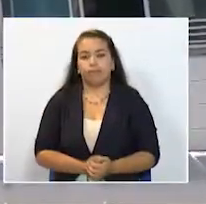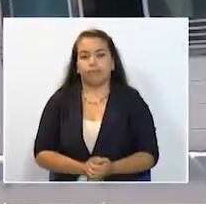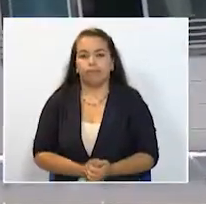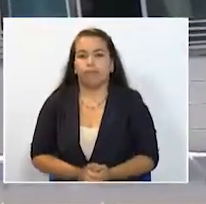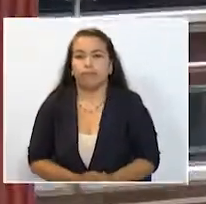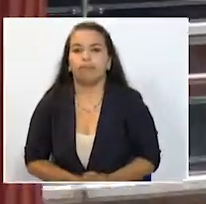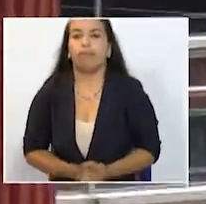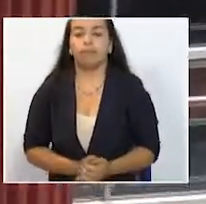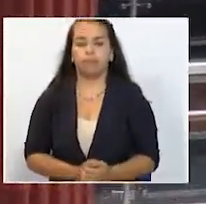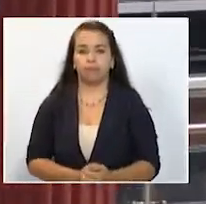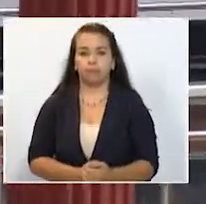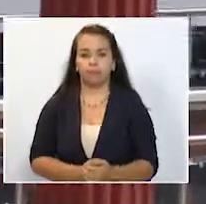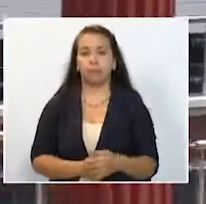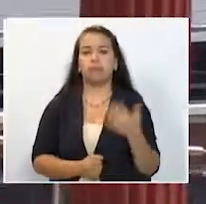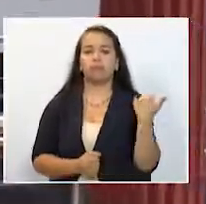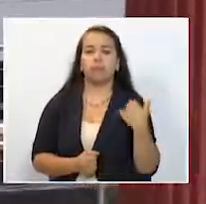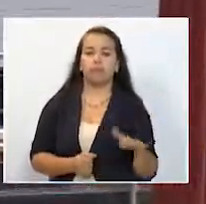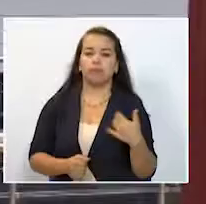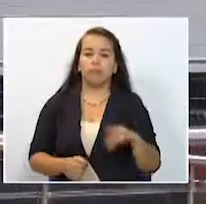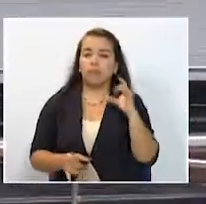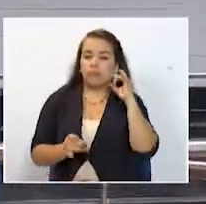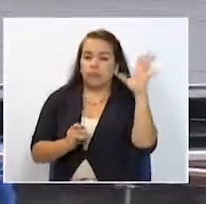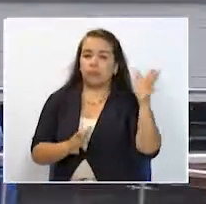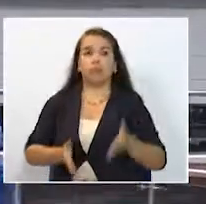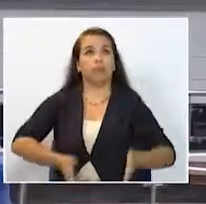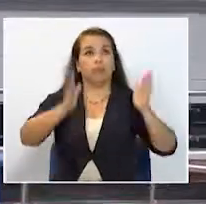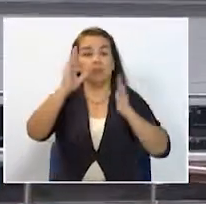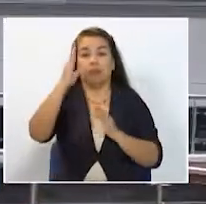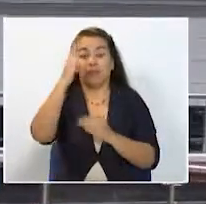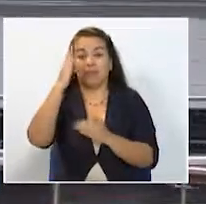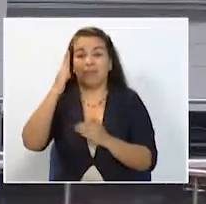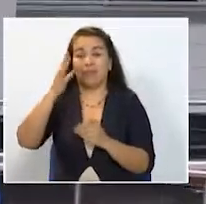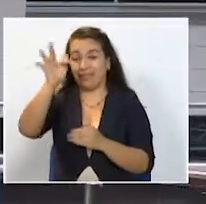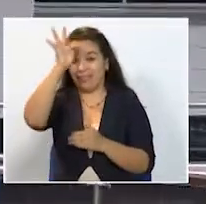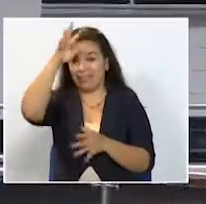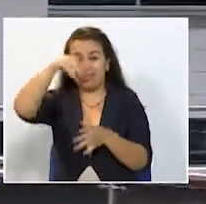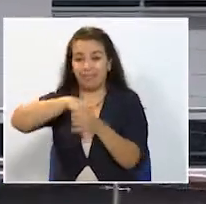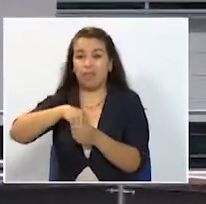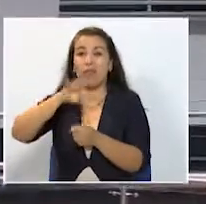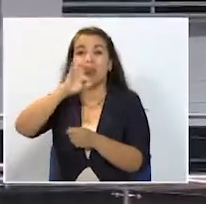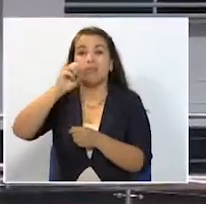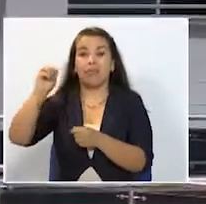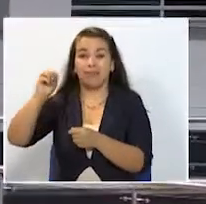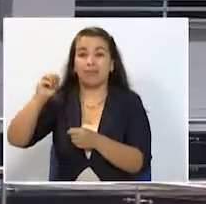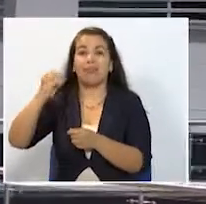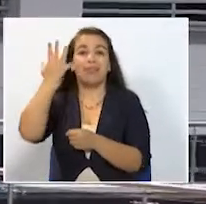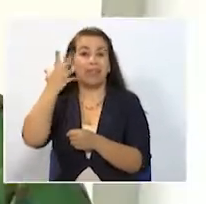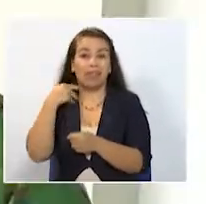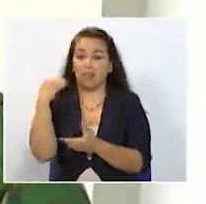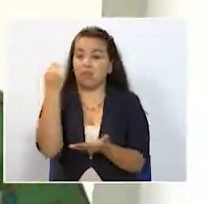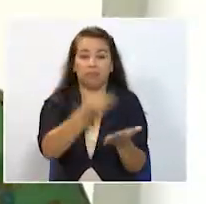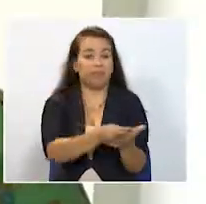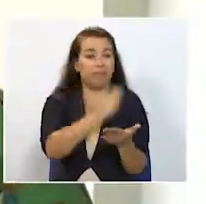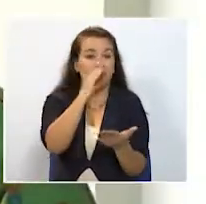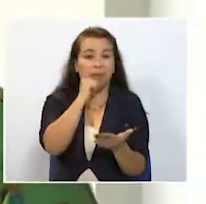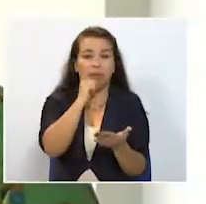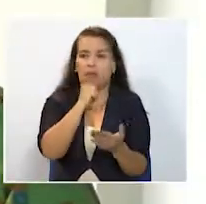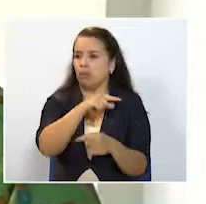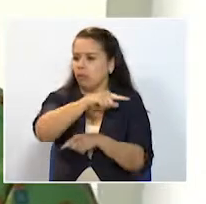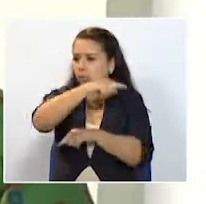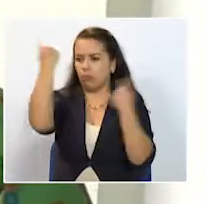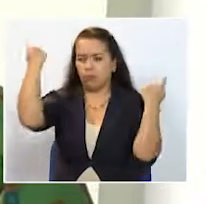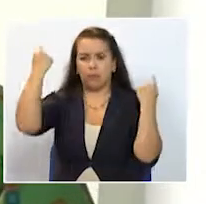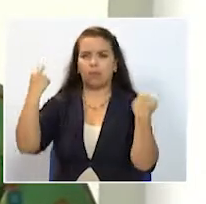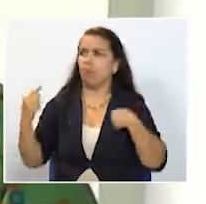Crisis hospitalaria en La Misericordia de Calarca Los empleados llevan 80 días sin recibir sueldos y no aguantan más Los empleados no damos